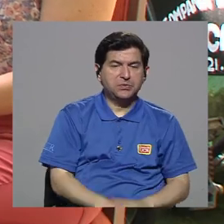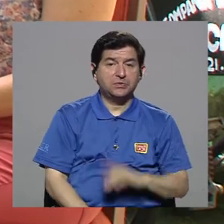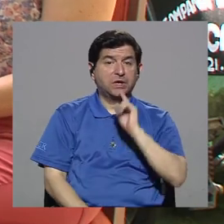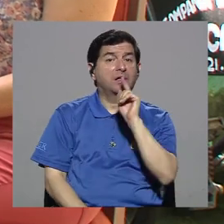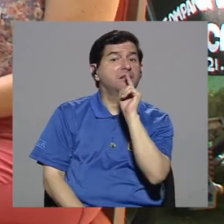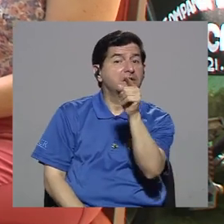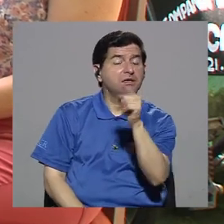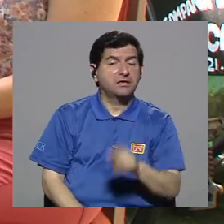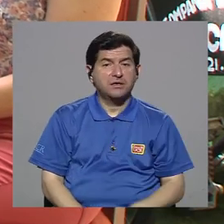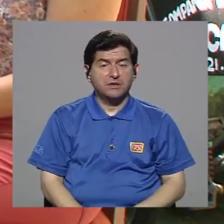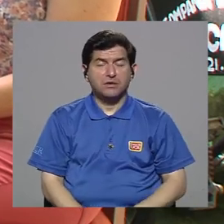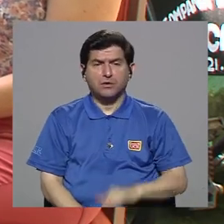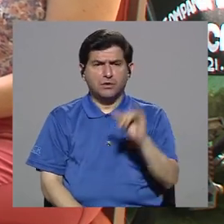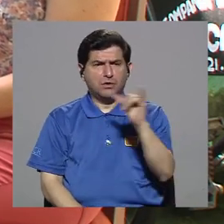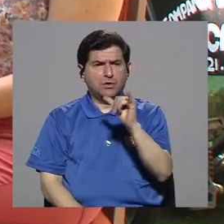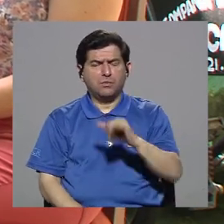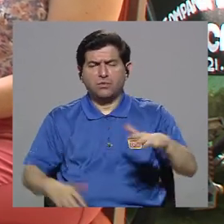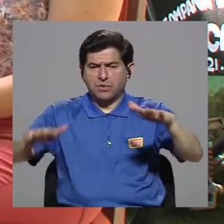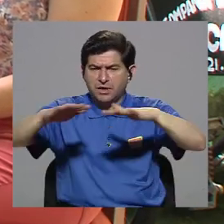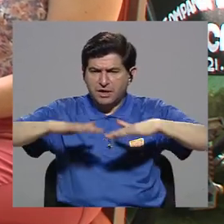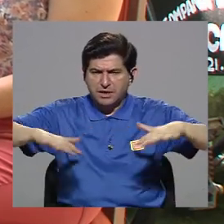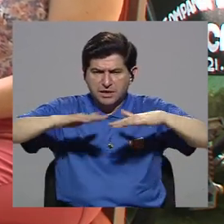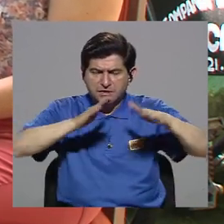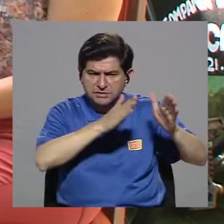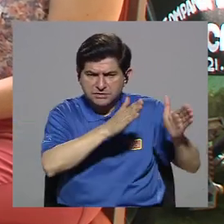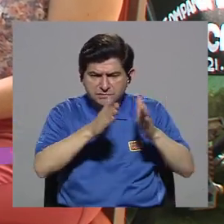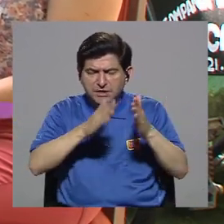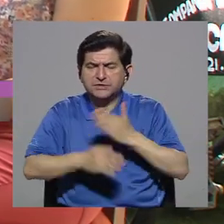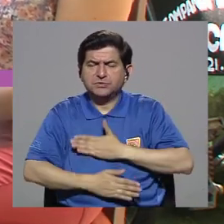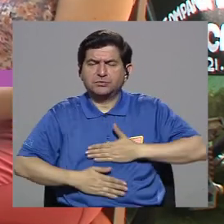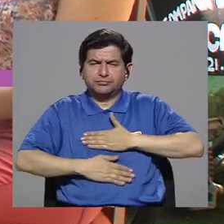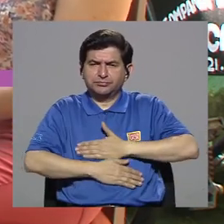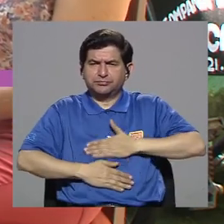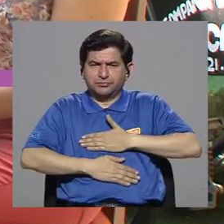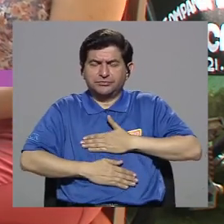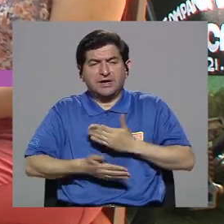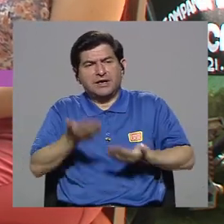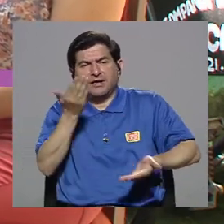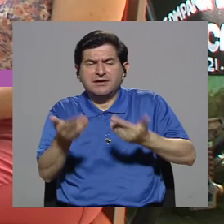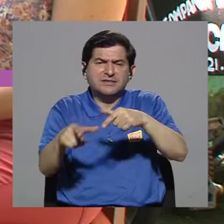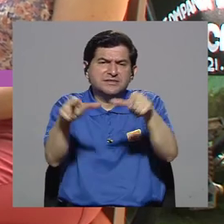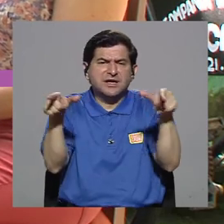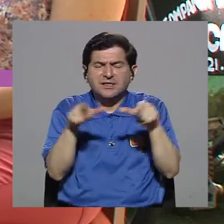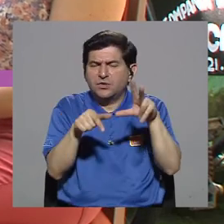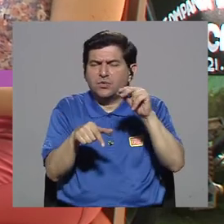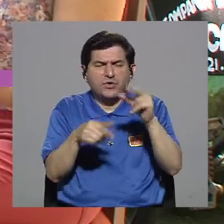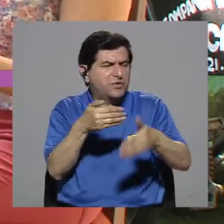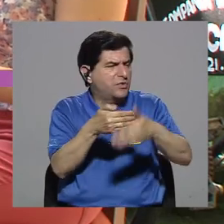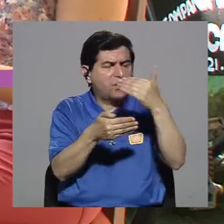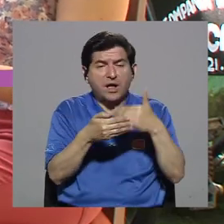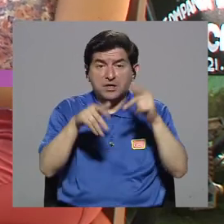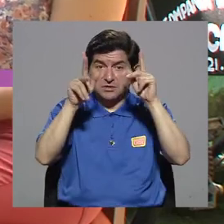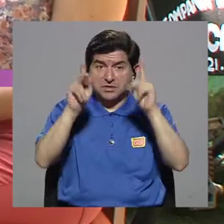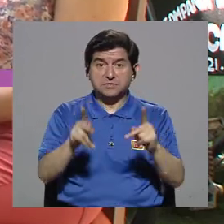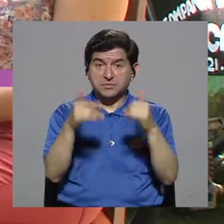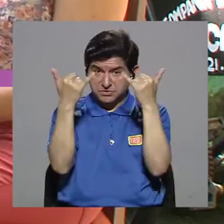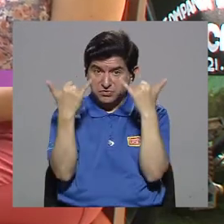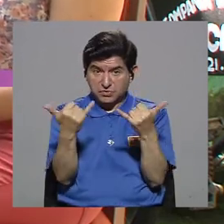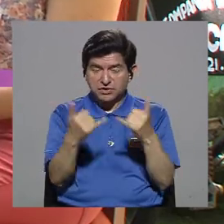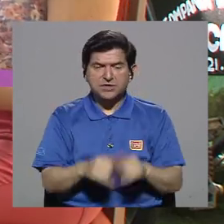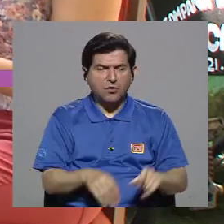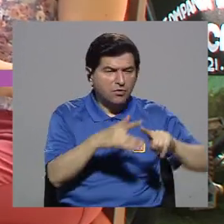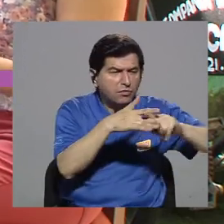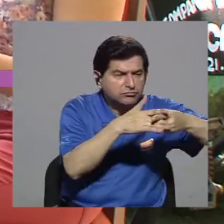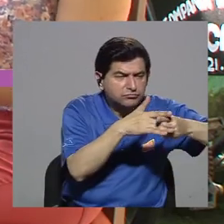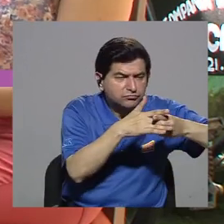pensando en, como usted decía, que es preparar también espacios de esparcimiento, ¿verdad? Tal vez un lugar que no lo era, si las personas lo